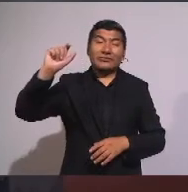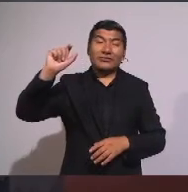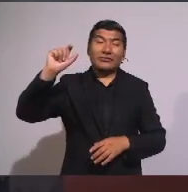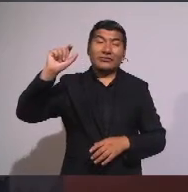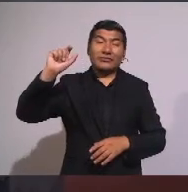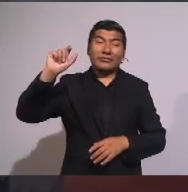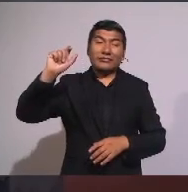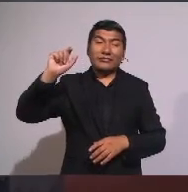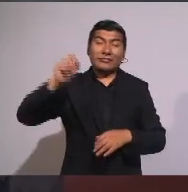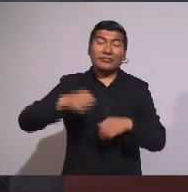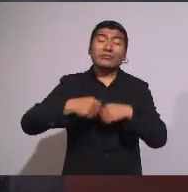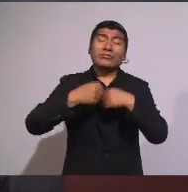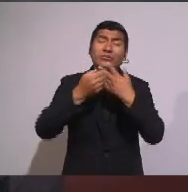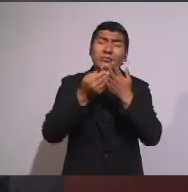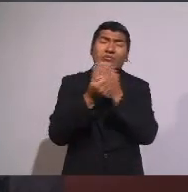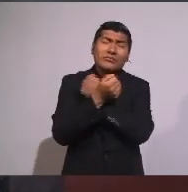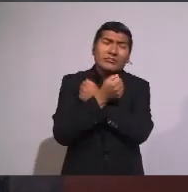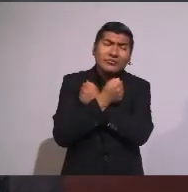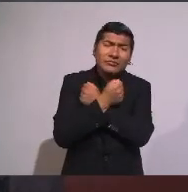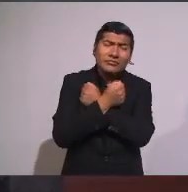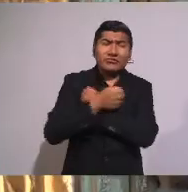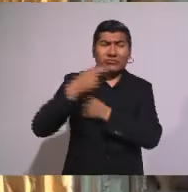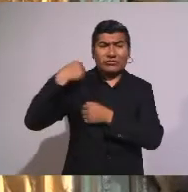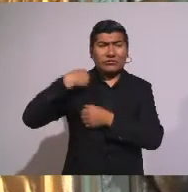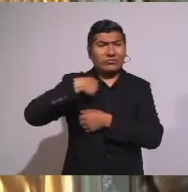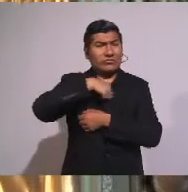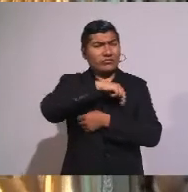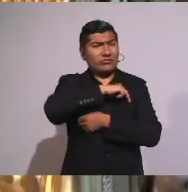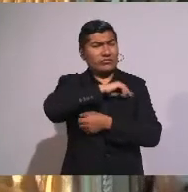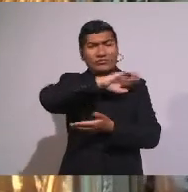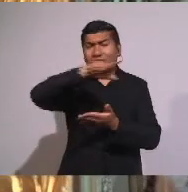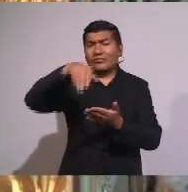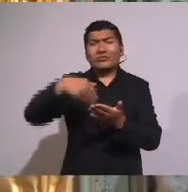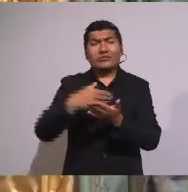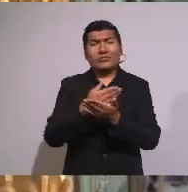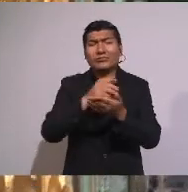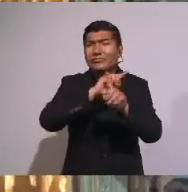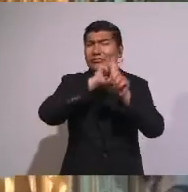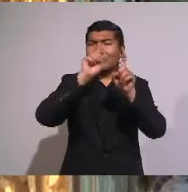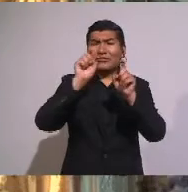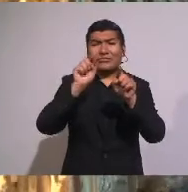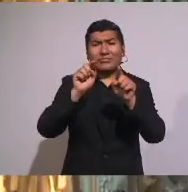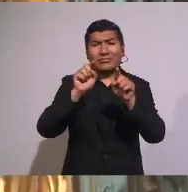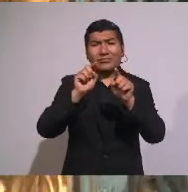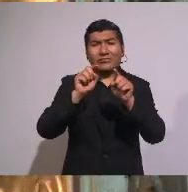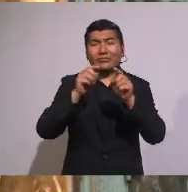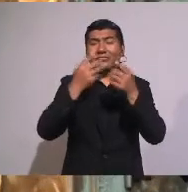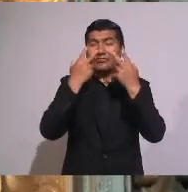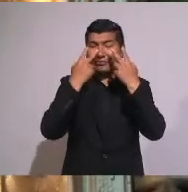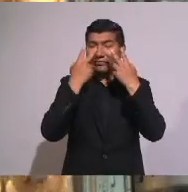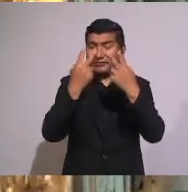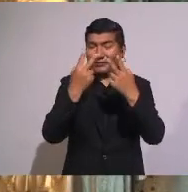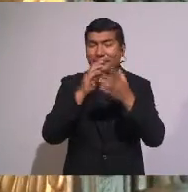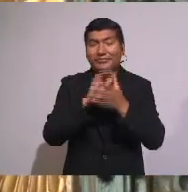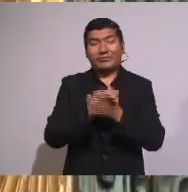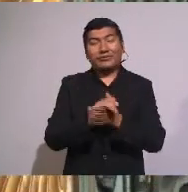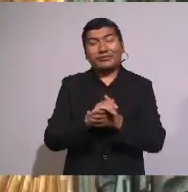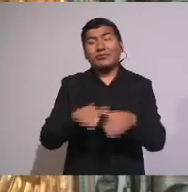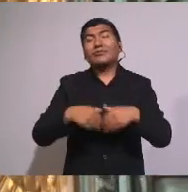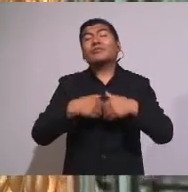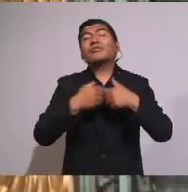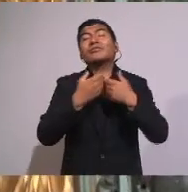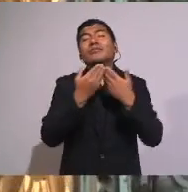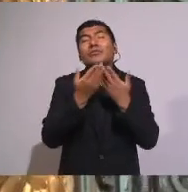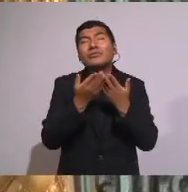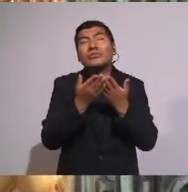Como nos amamos A nosotros mismos Fijémonos bien Como nos